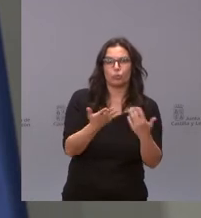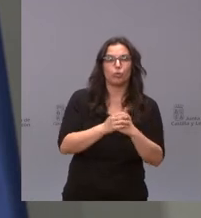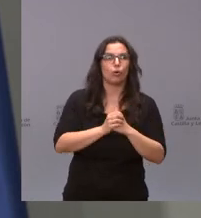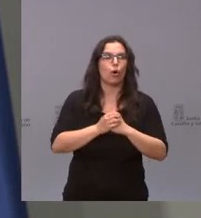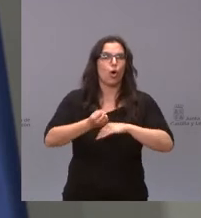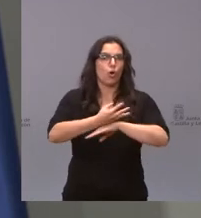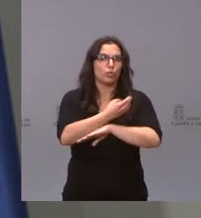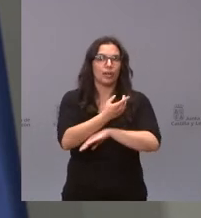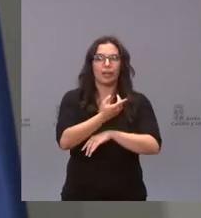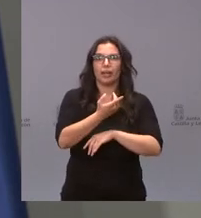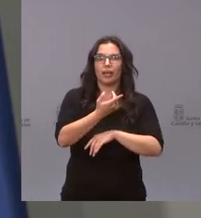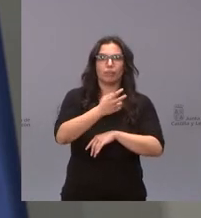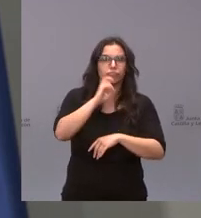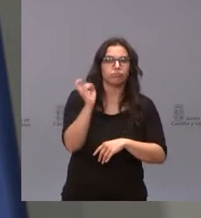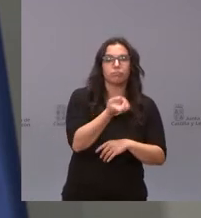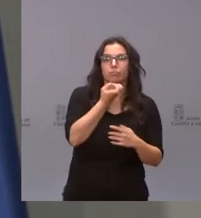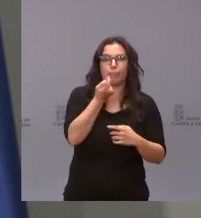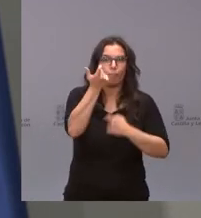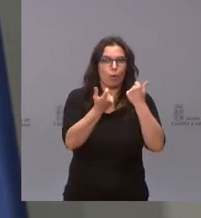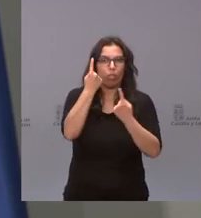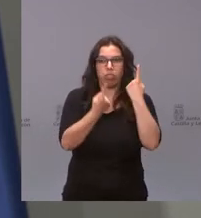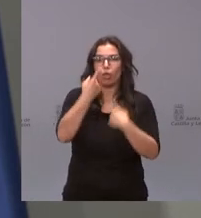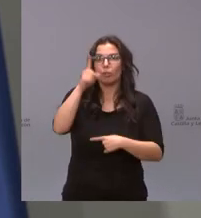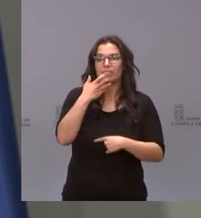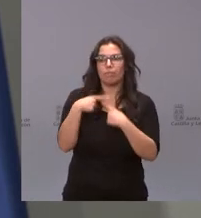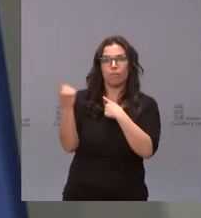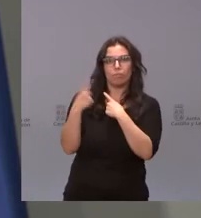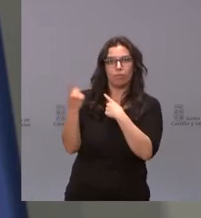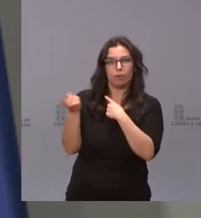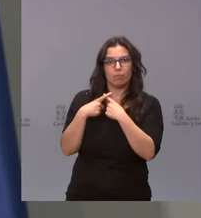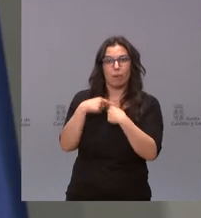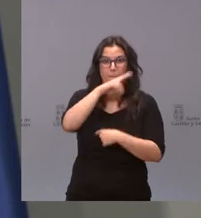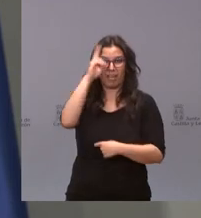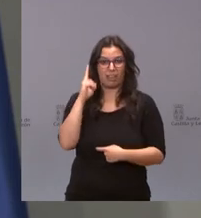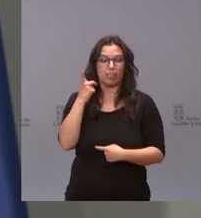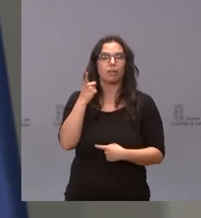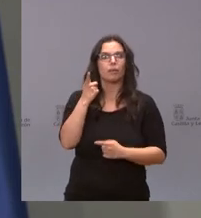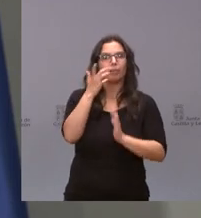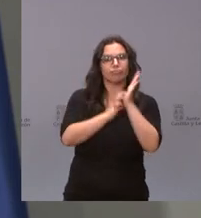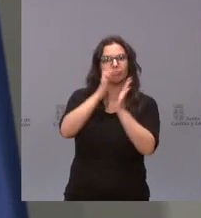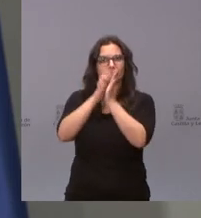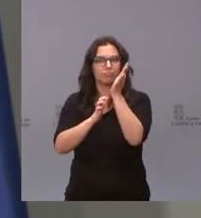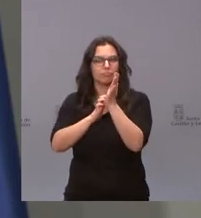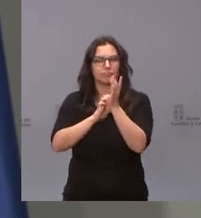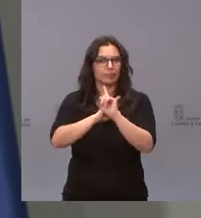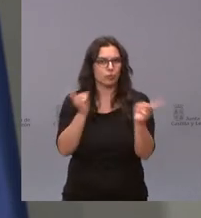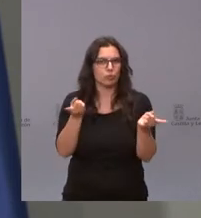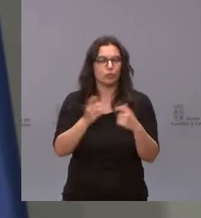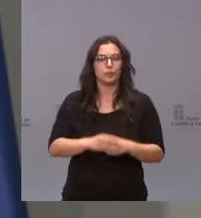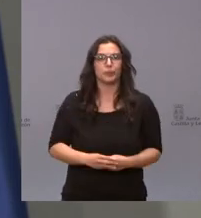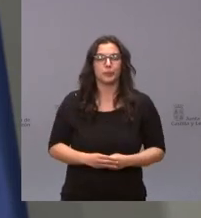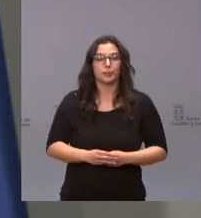bonificaciones a los pasajeros que van y vienen a Madrid cada día en esta comunidad